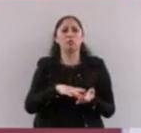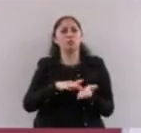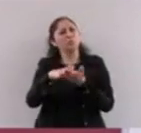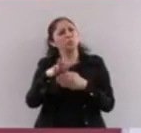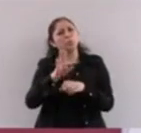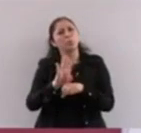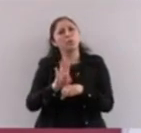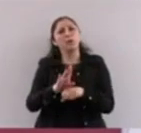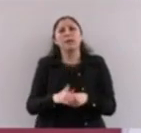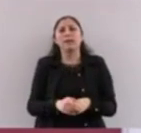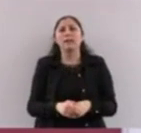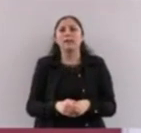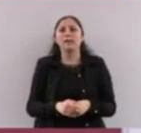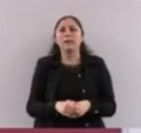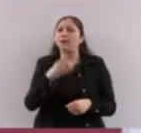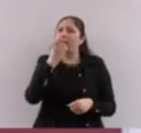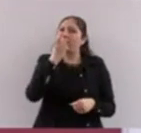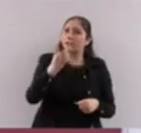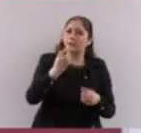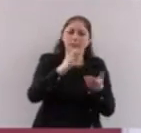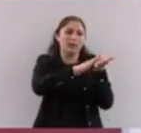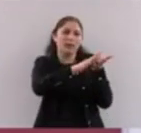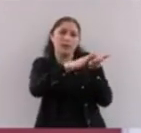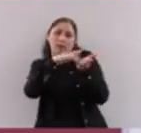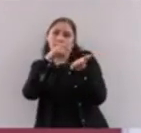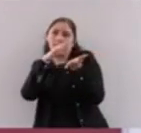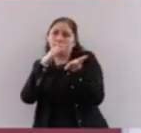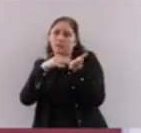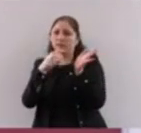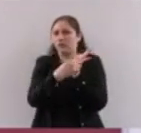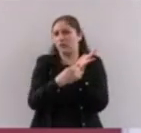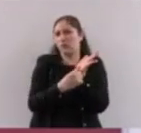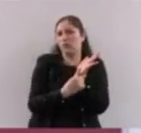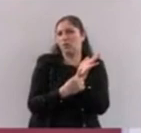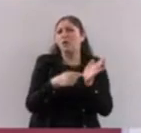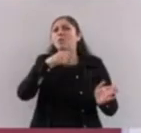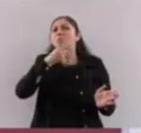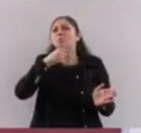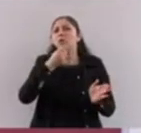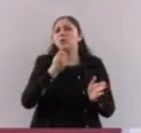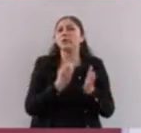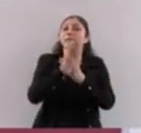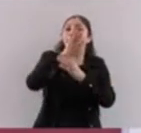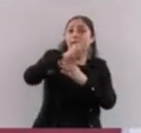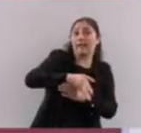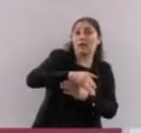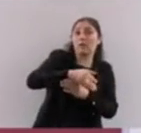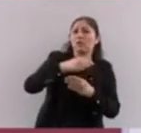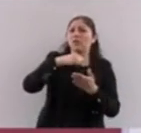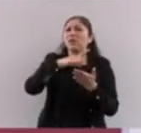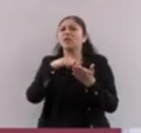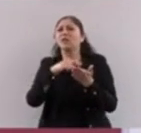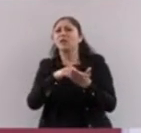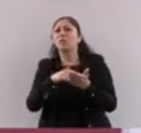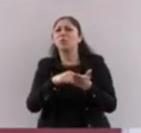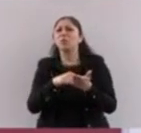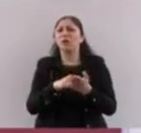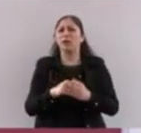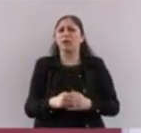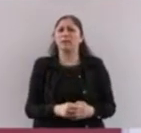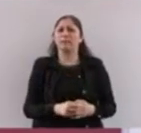Y yo decía, bueno, pero si hay albergues en México, pero no son como para estar alarmados nosotros.